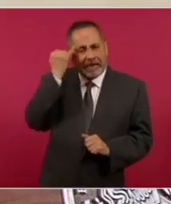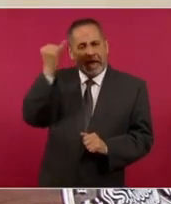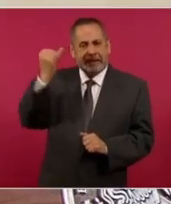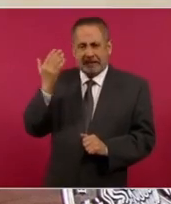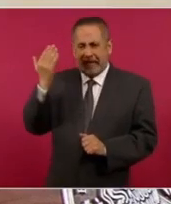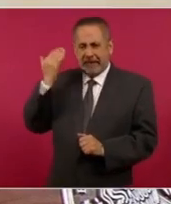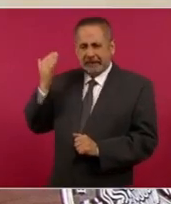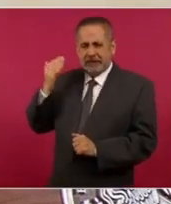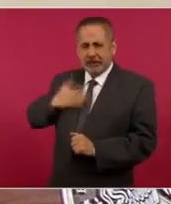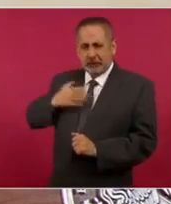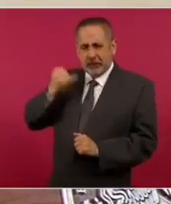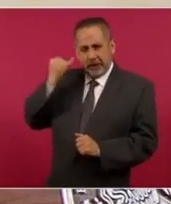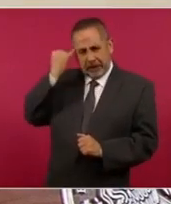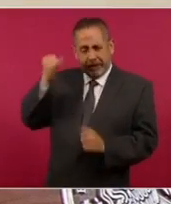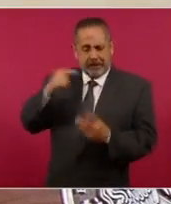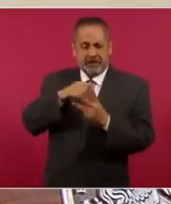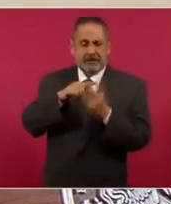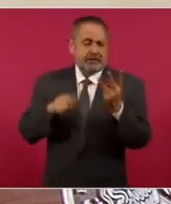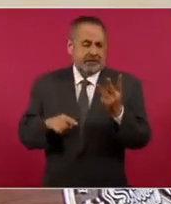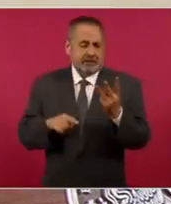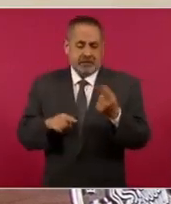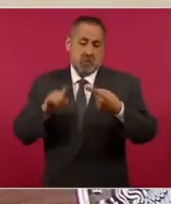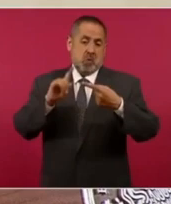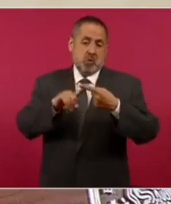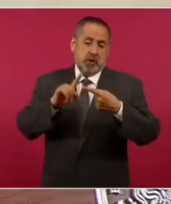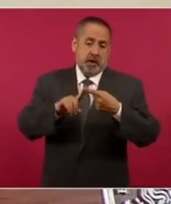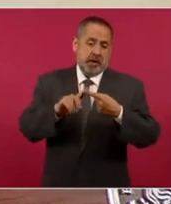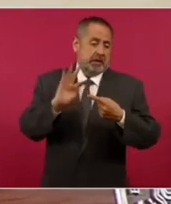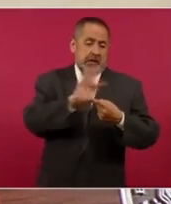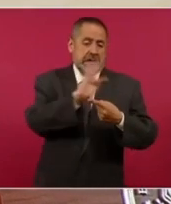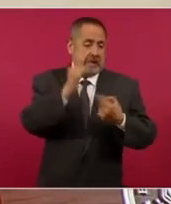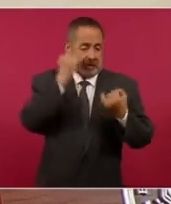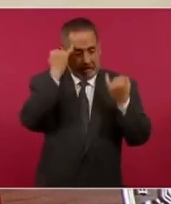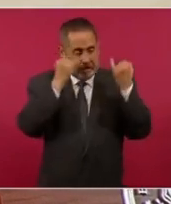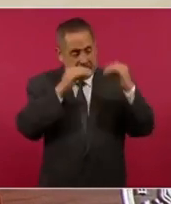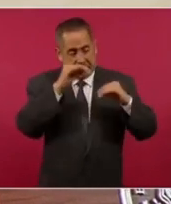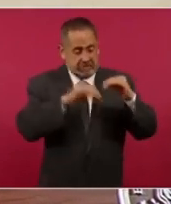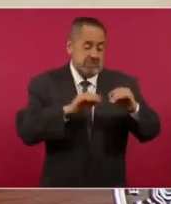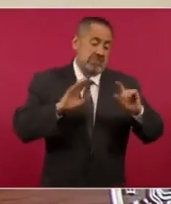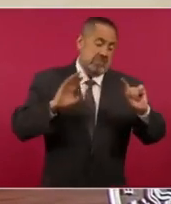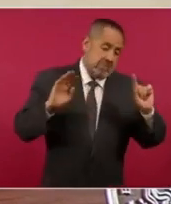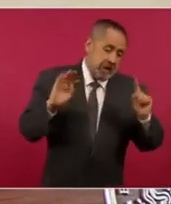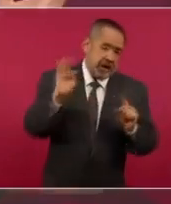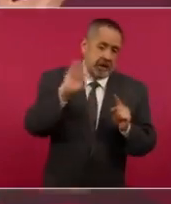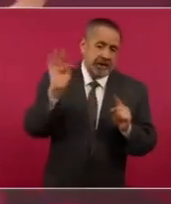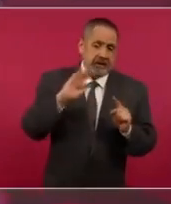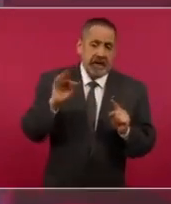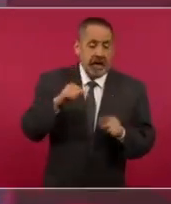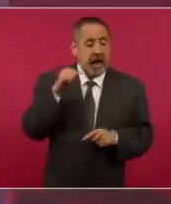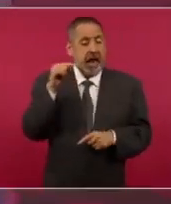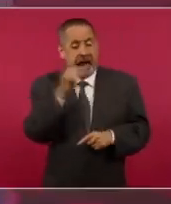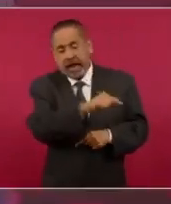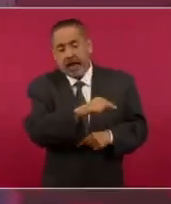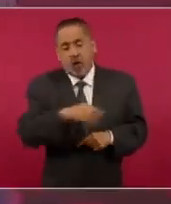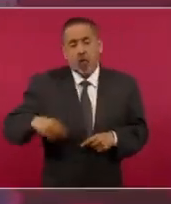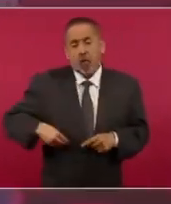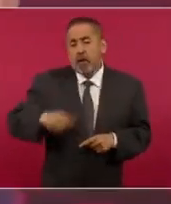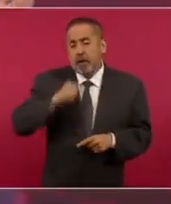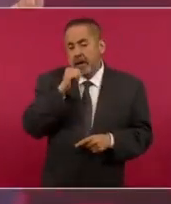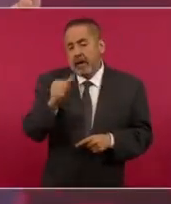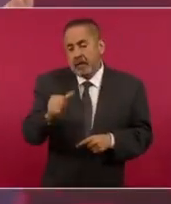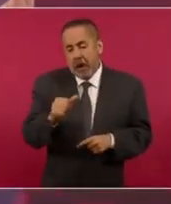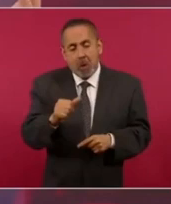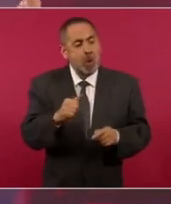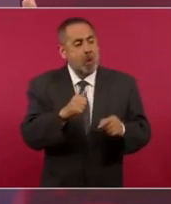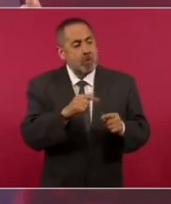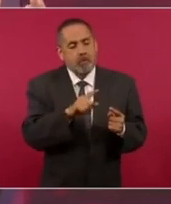que todo era una invención y que García Luna era inocente. Por lo mismo,